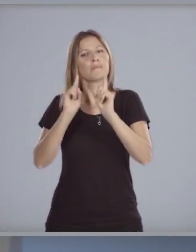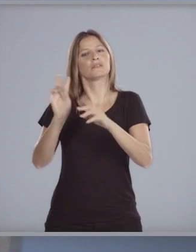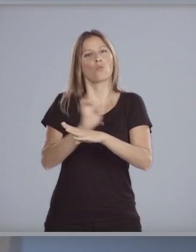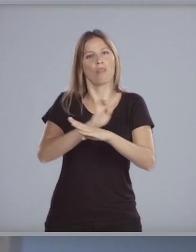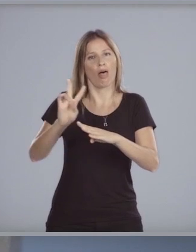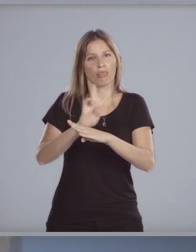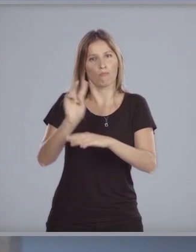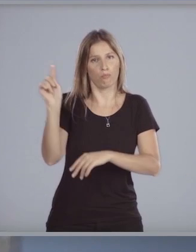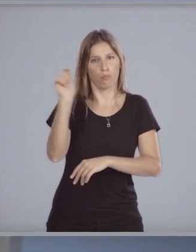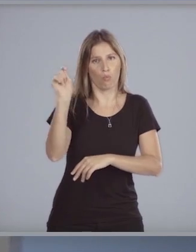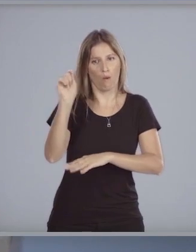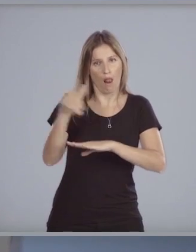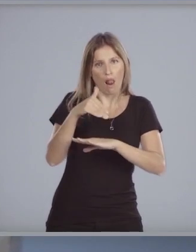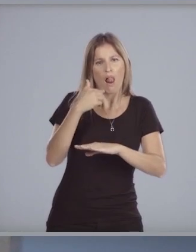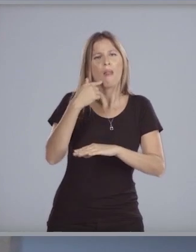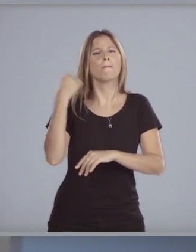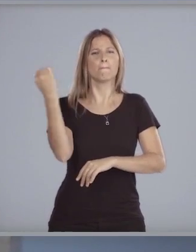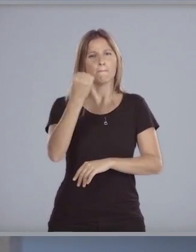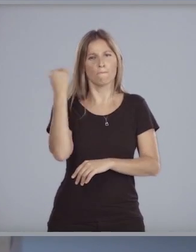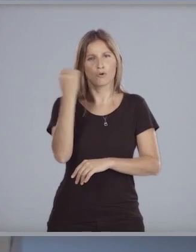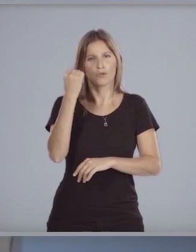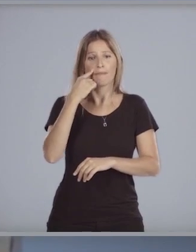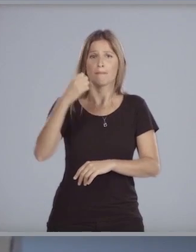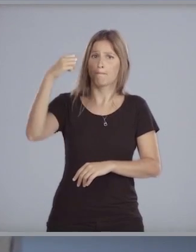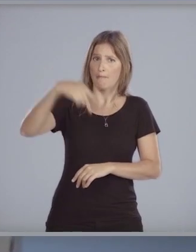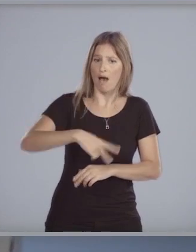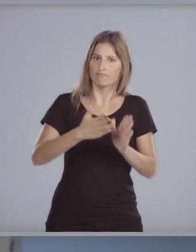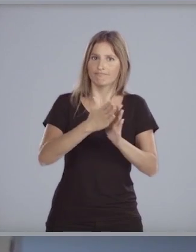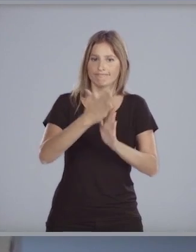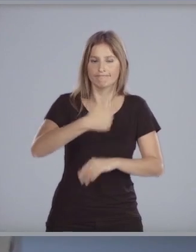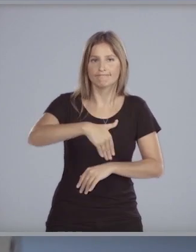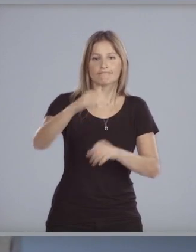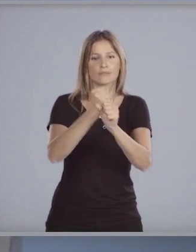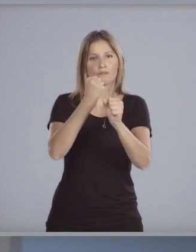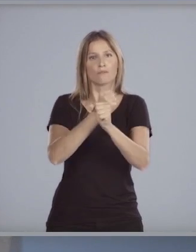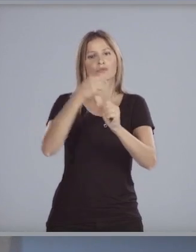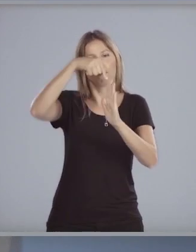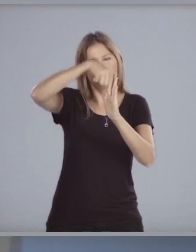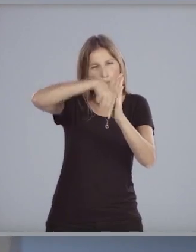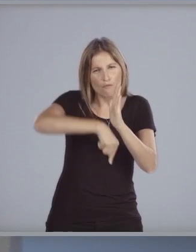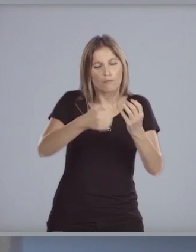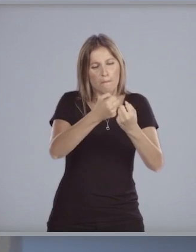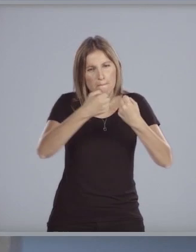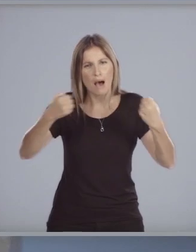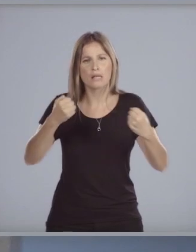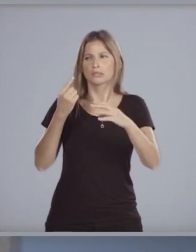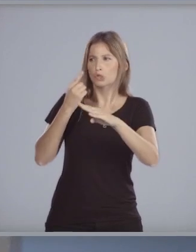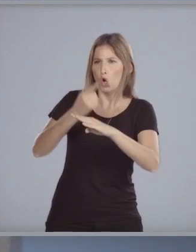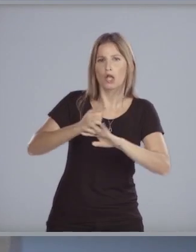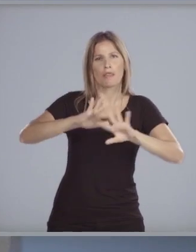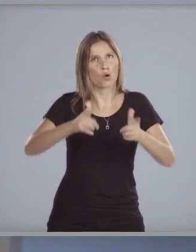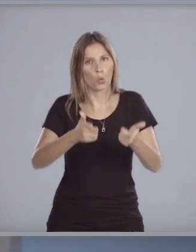forman parte ineludible de este plan por lo que se profundizará el combate a la